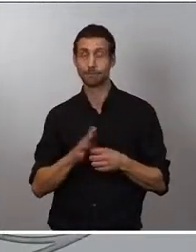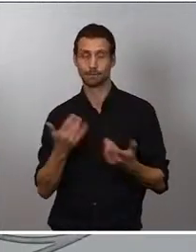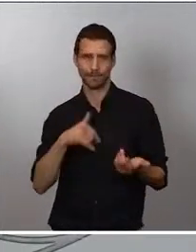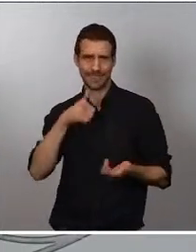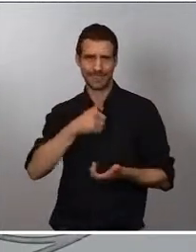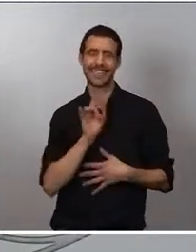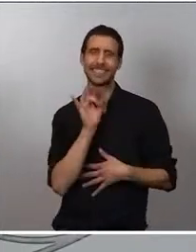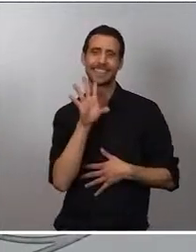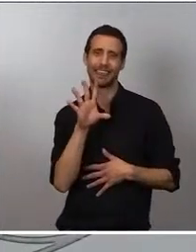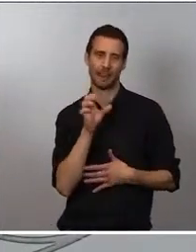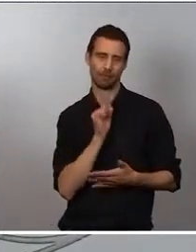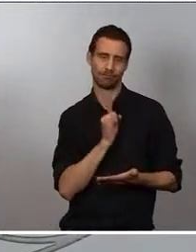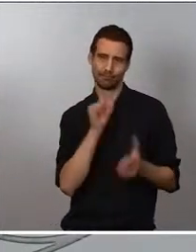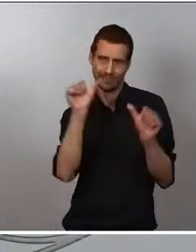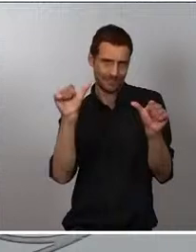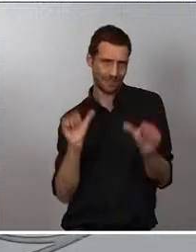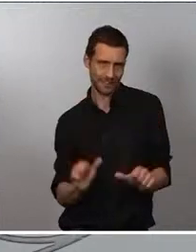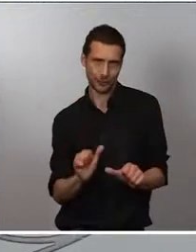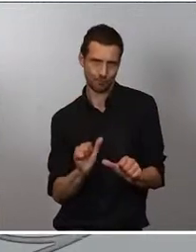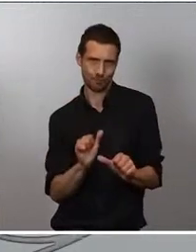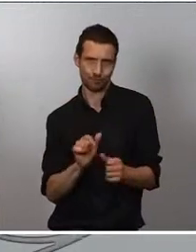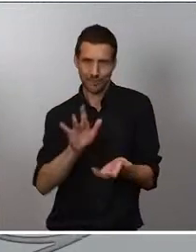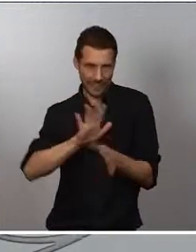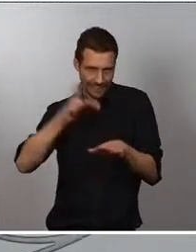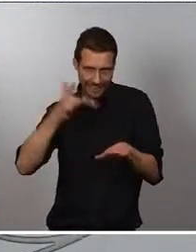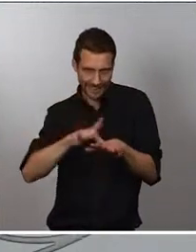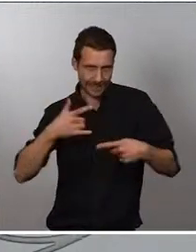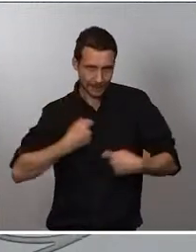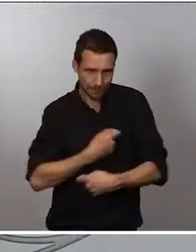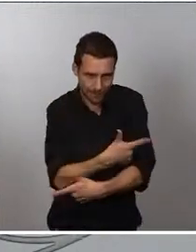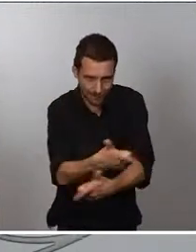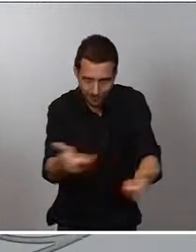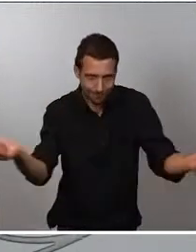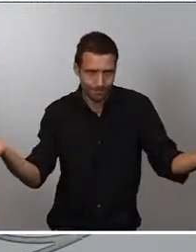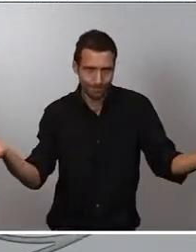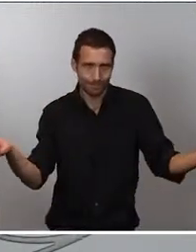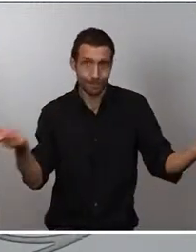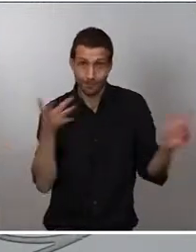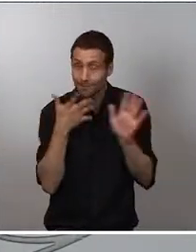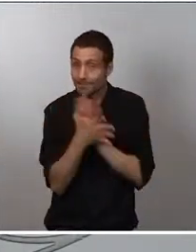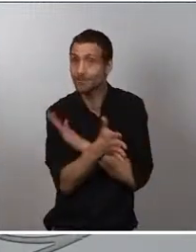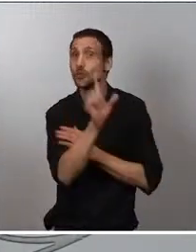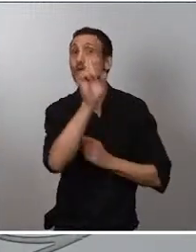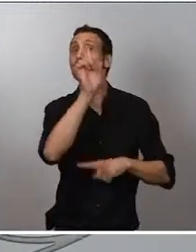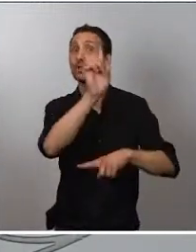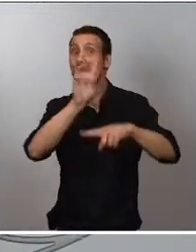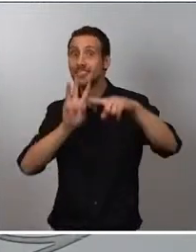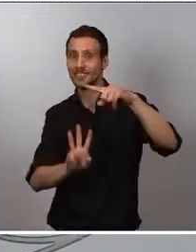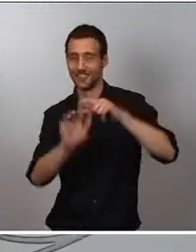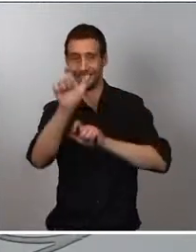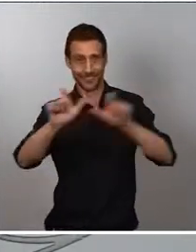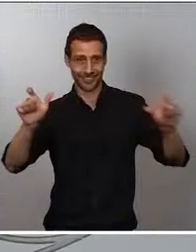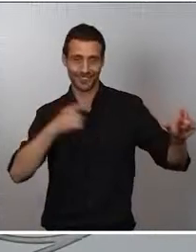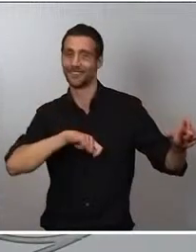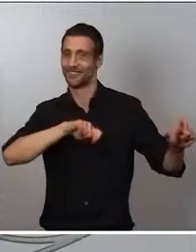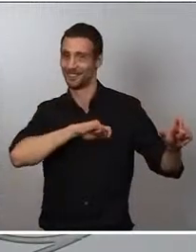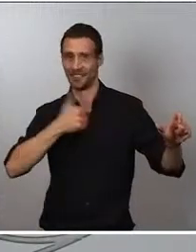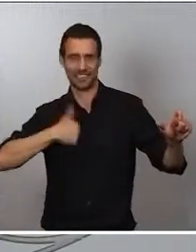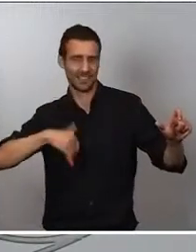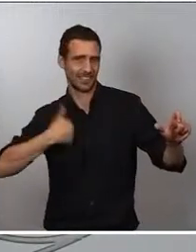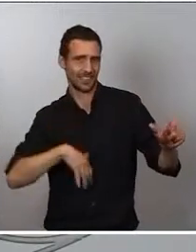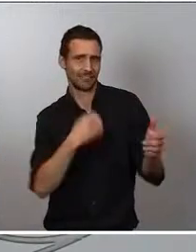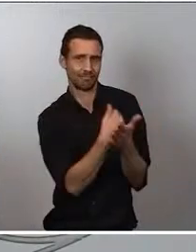certificados COVID digital y que supone prácticamente un tercio de la población española que ya posee el certificado.